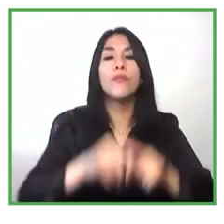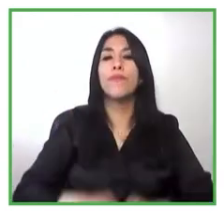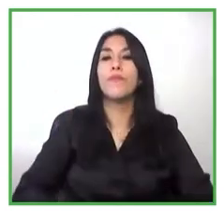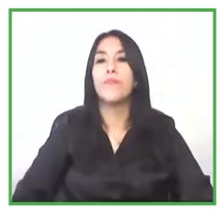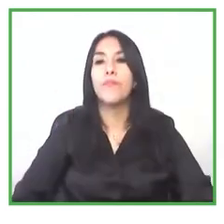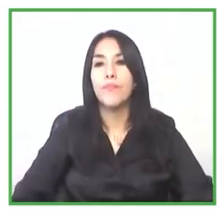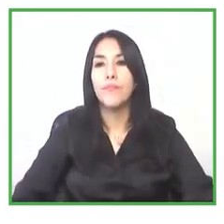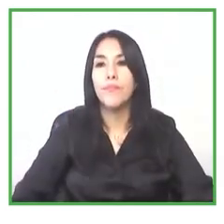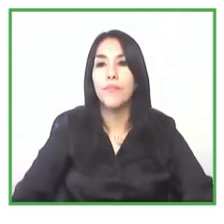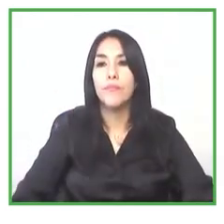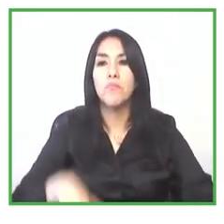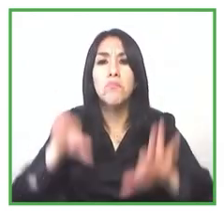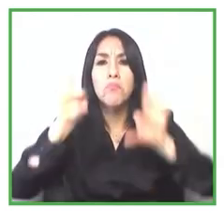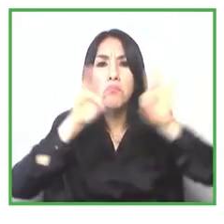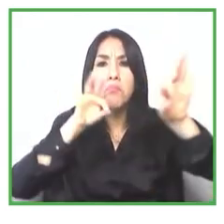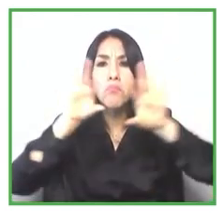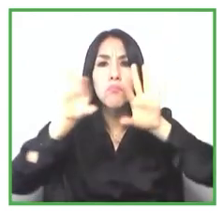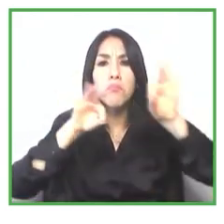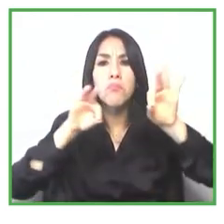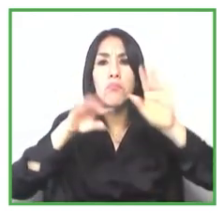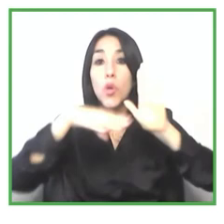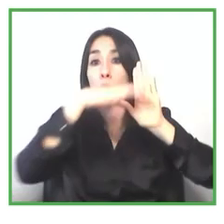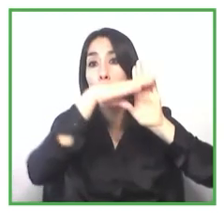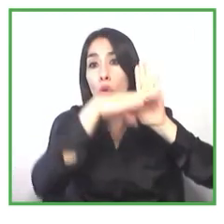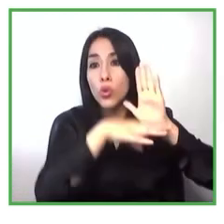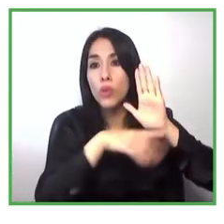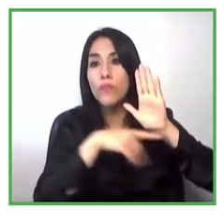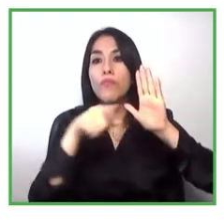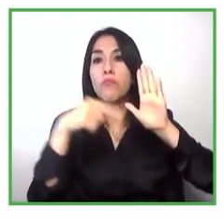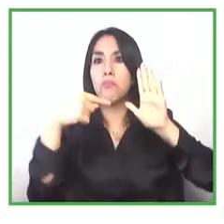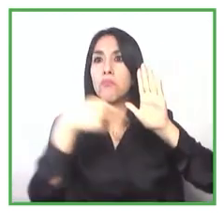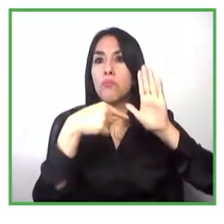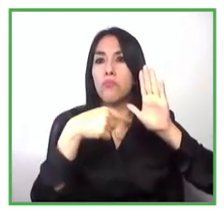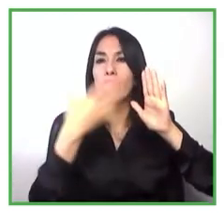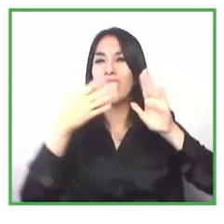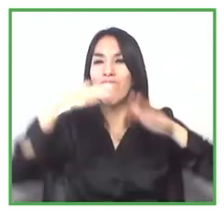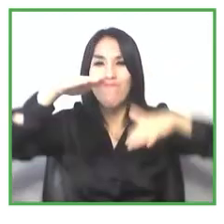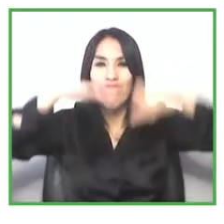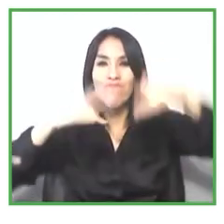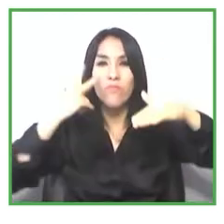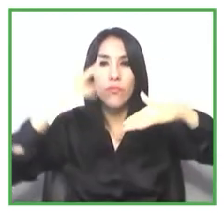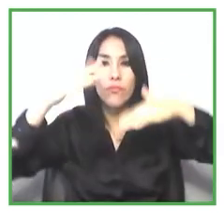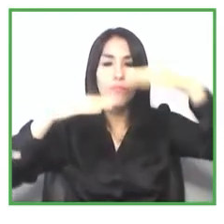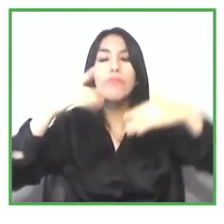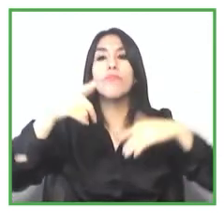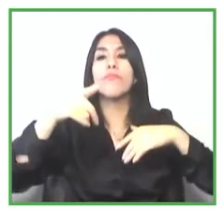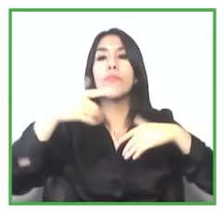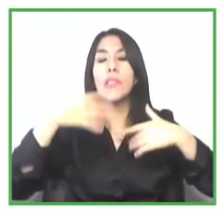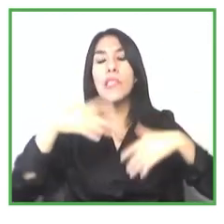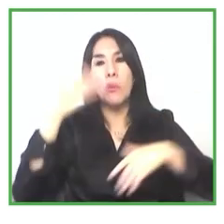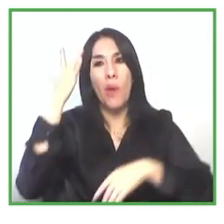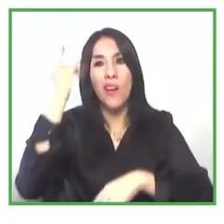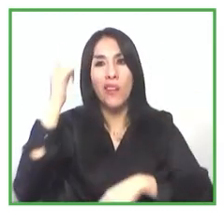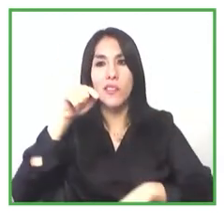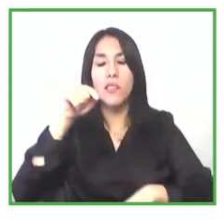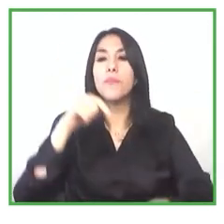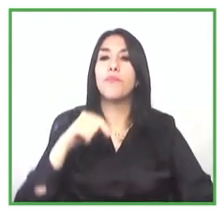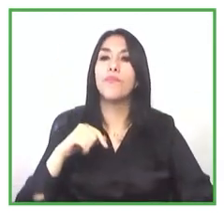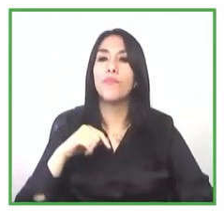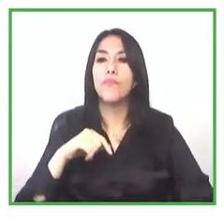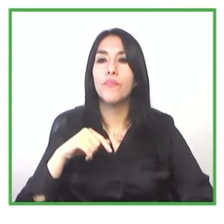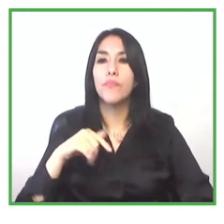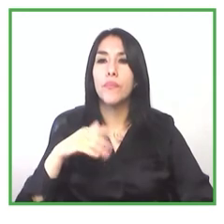estos a veces es un problema dado que es sin ánimo de lucra para también para